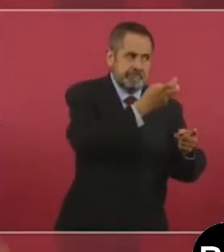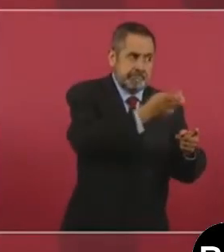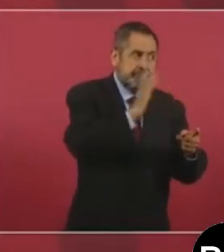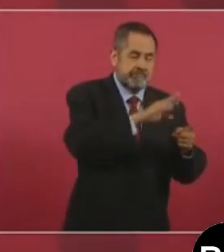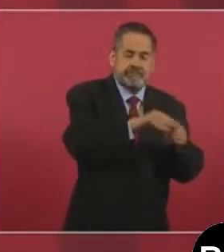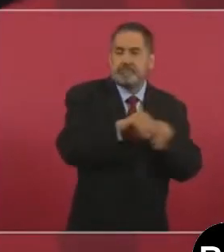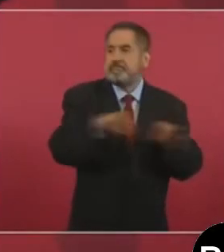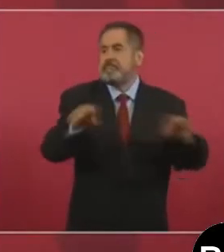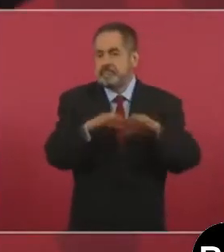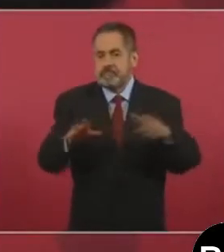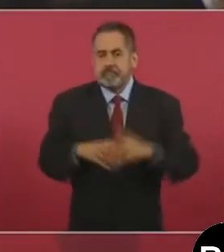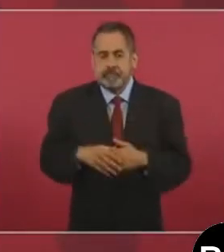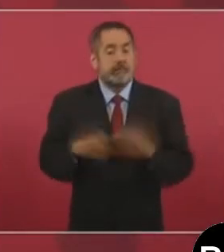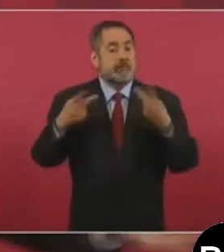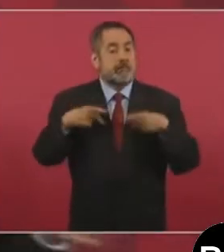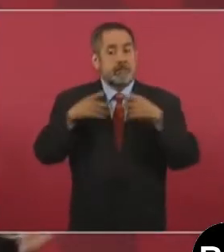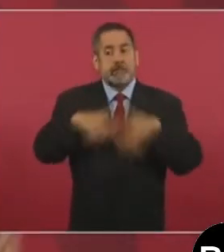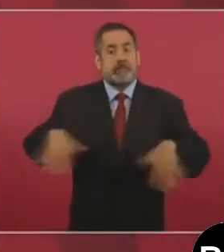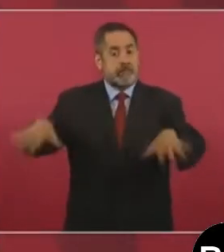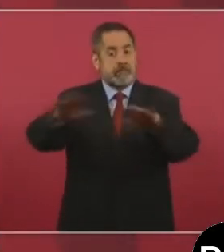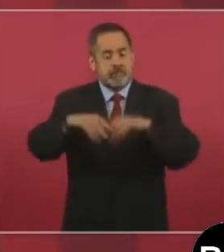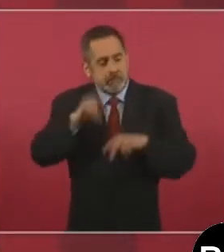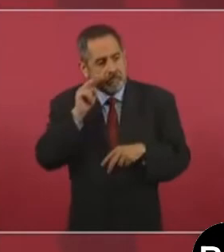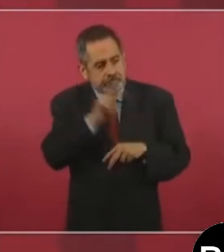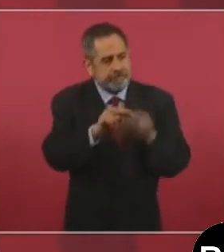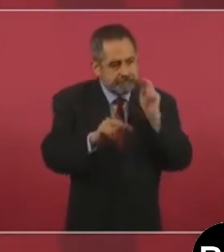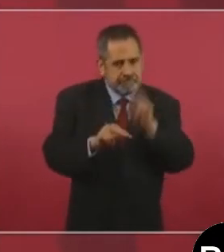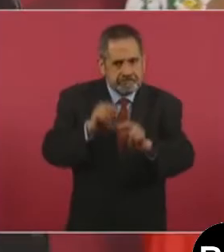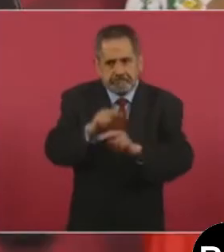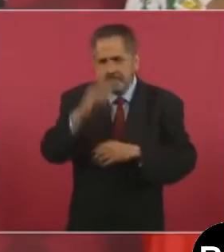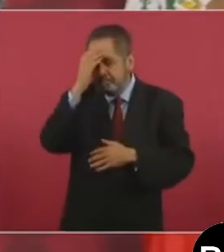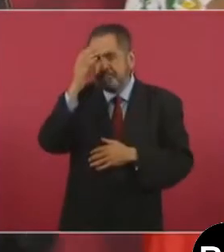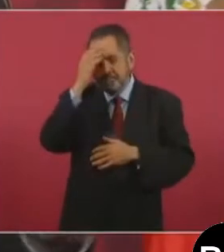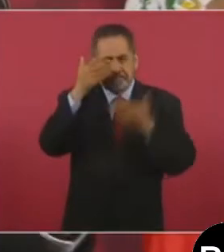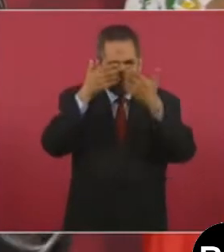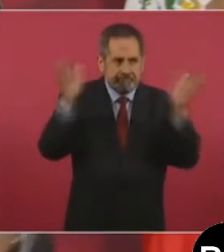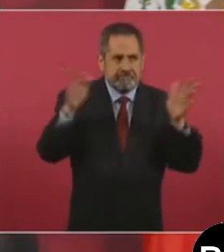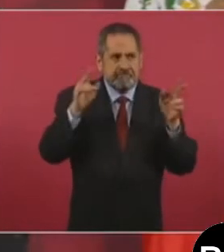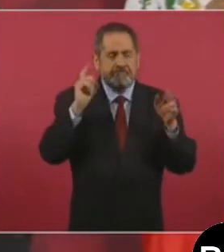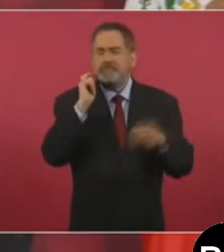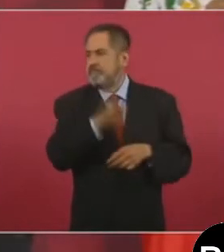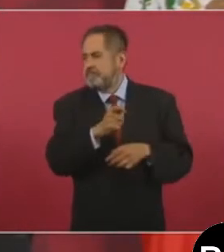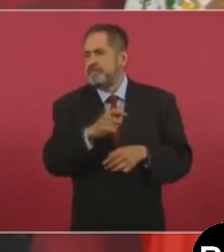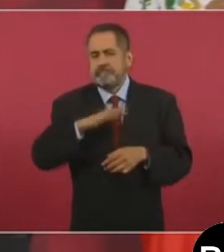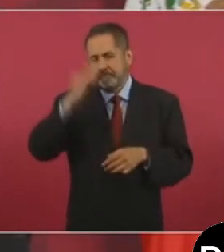Entonces, ya la gente se entera, eso es lo más importante,